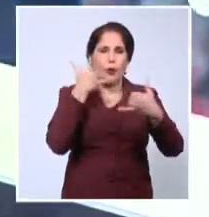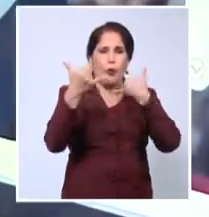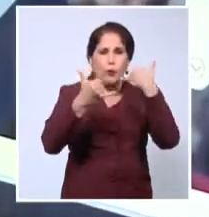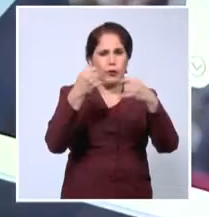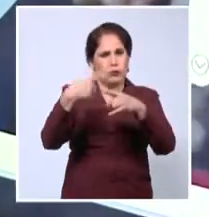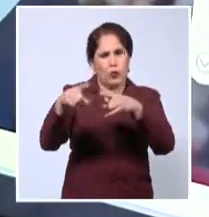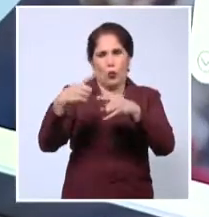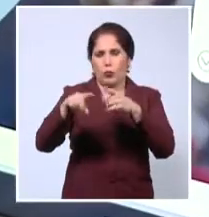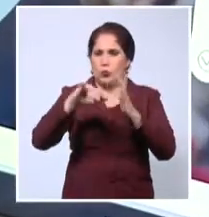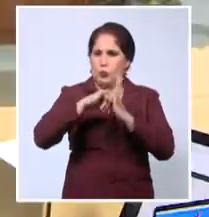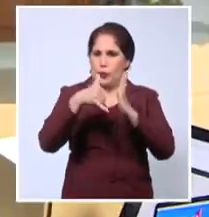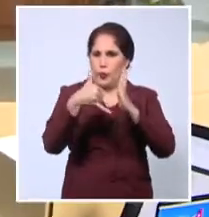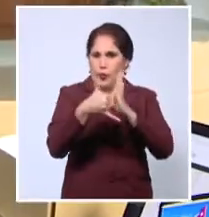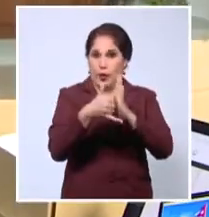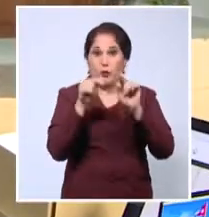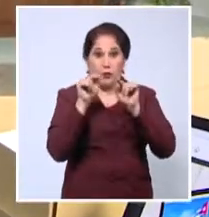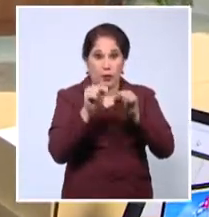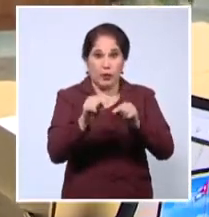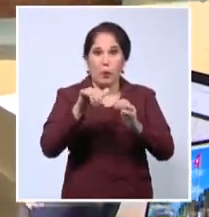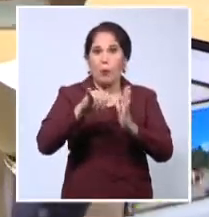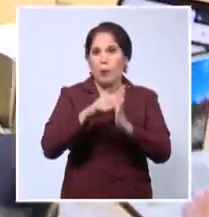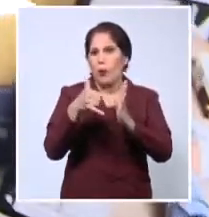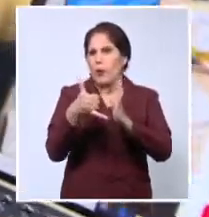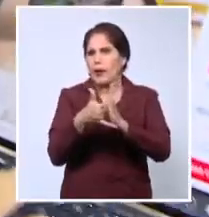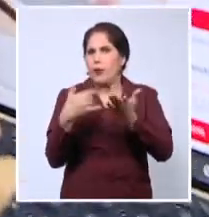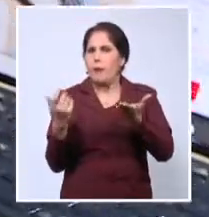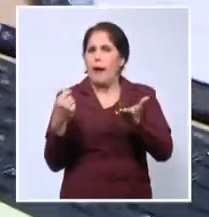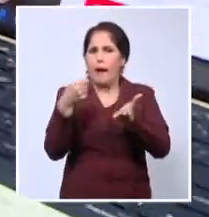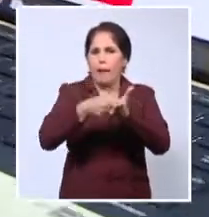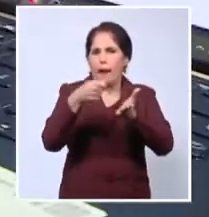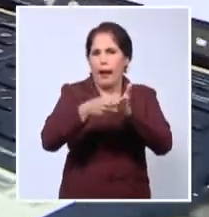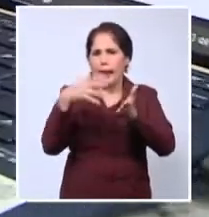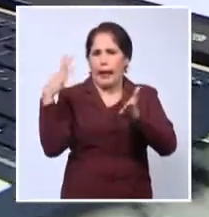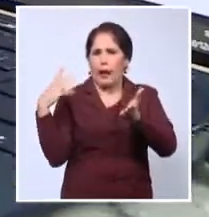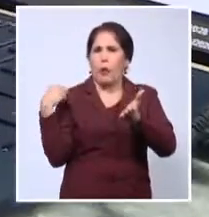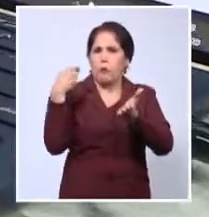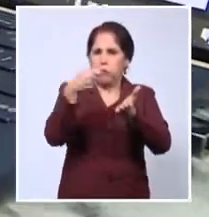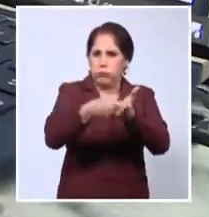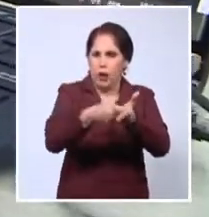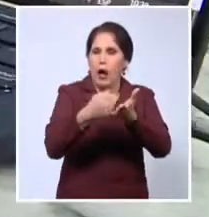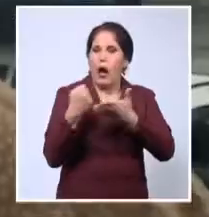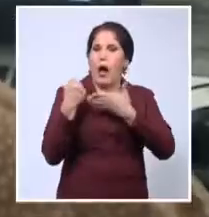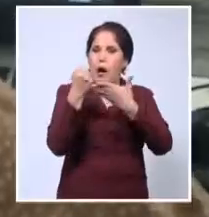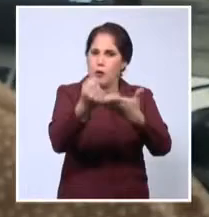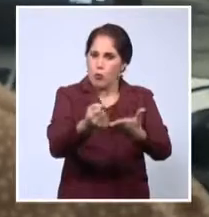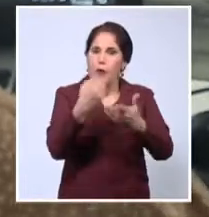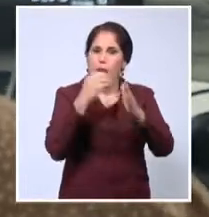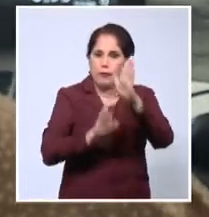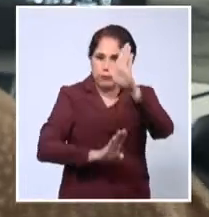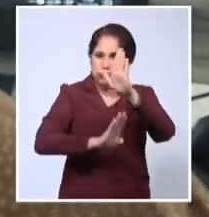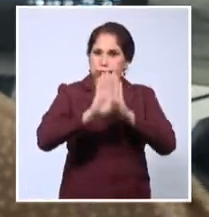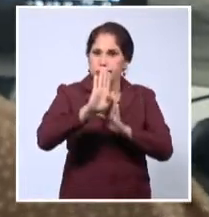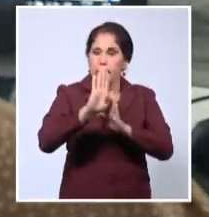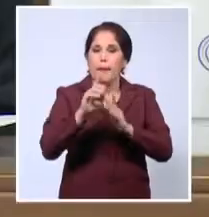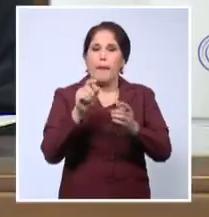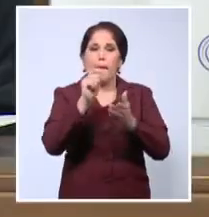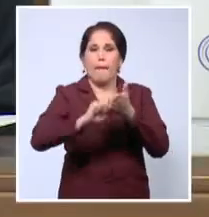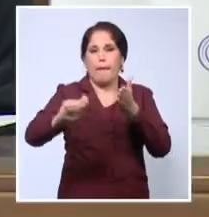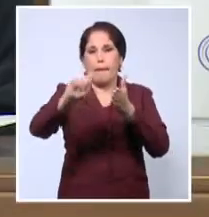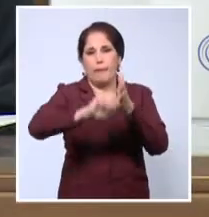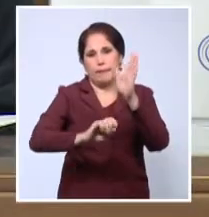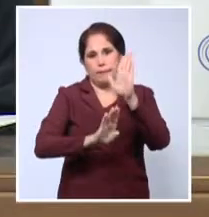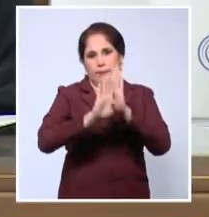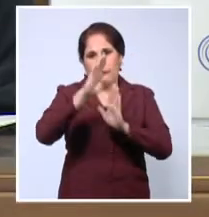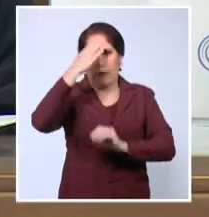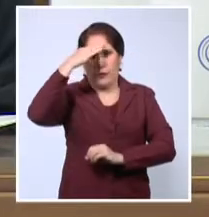entre otros. La cartera cuenta con proyectos de inversión en toda la isla y responde a los ejes estratégicos definidos en el plan de desarrollo.